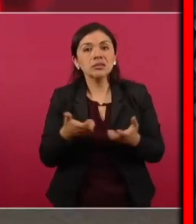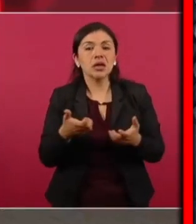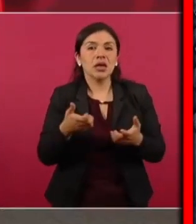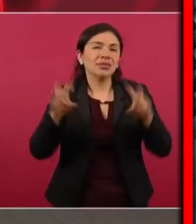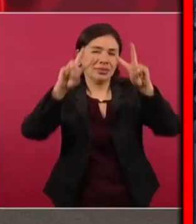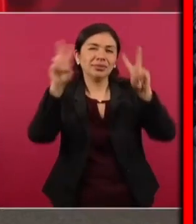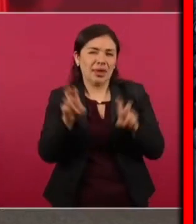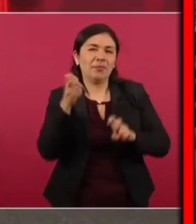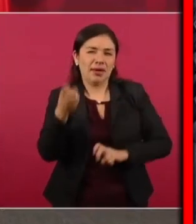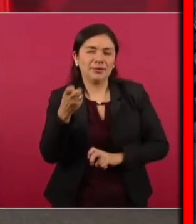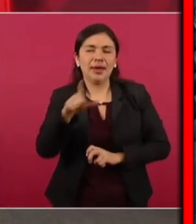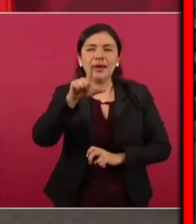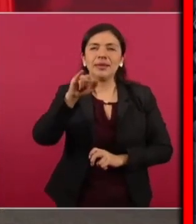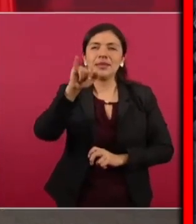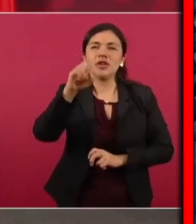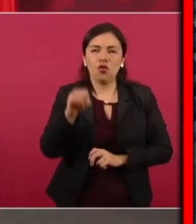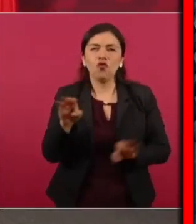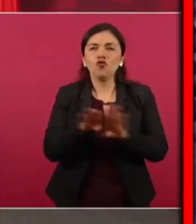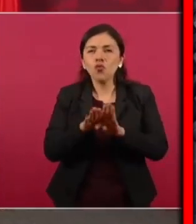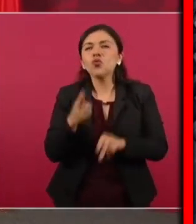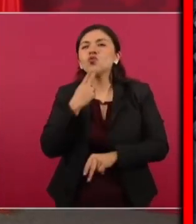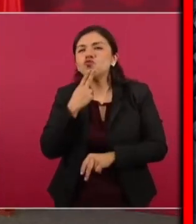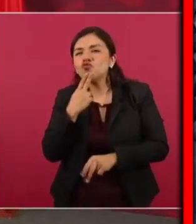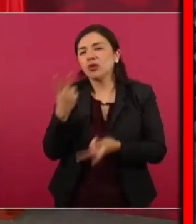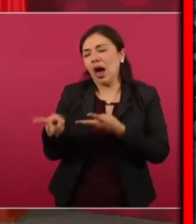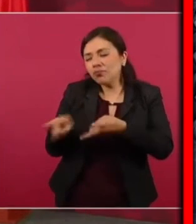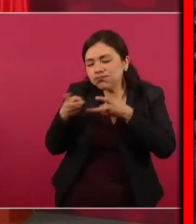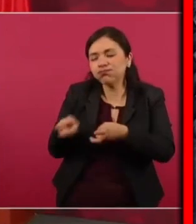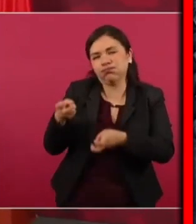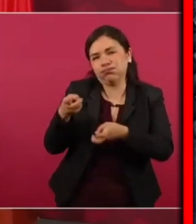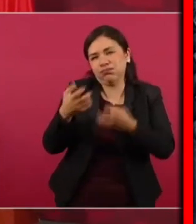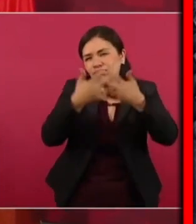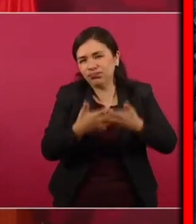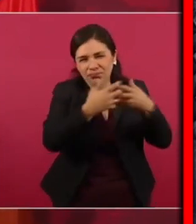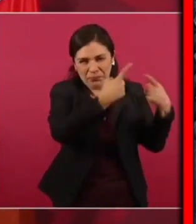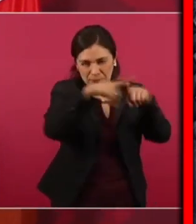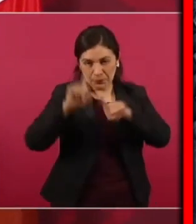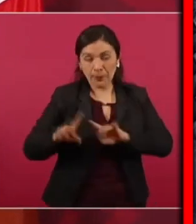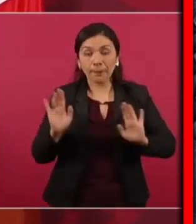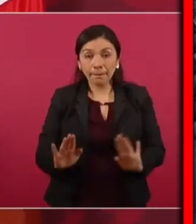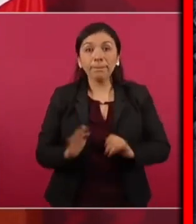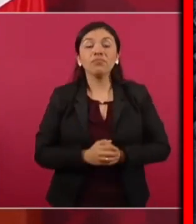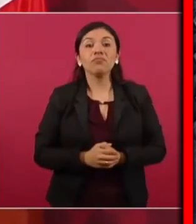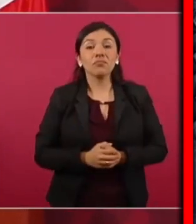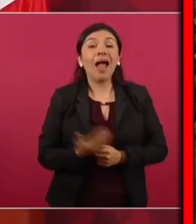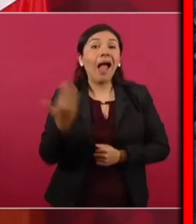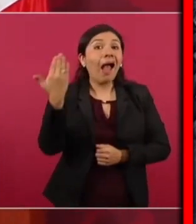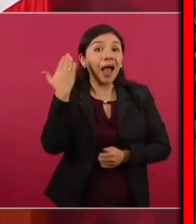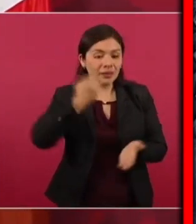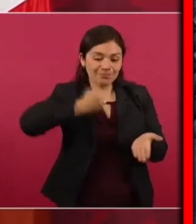la explotación de litio desde luego lo que se aprobó